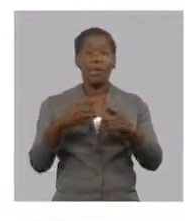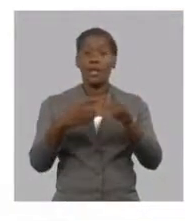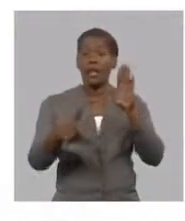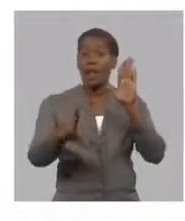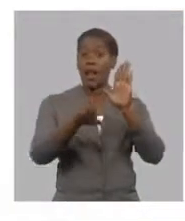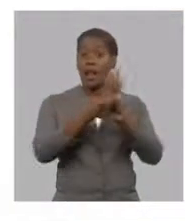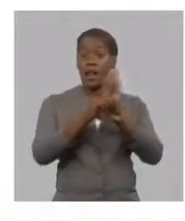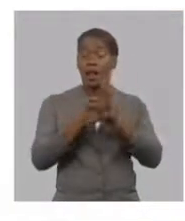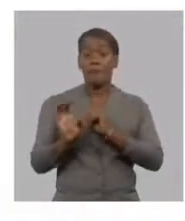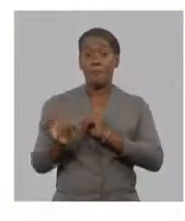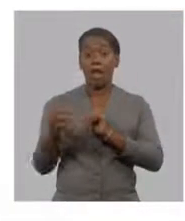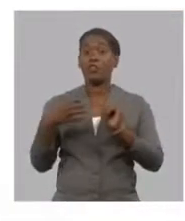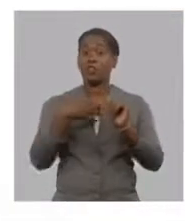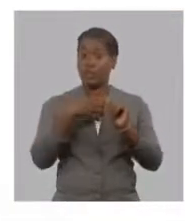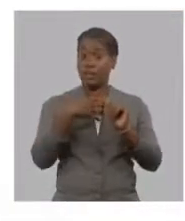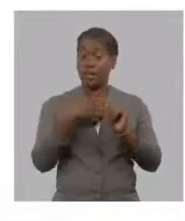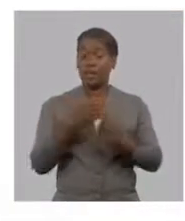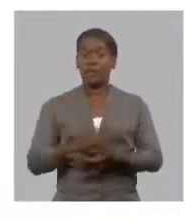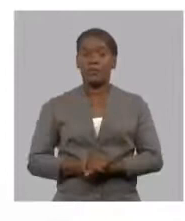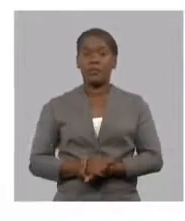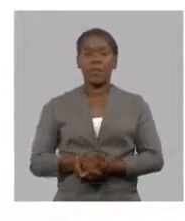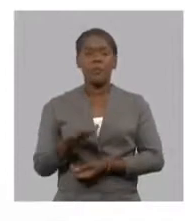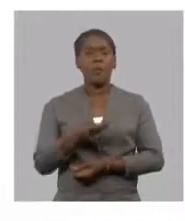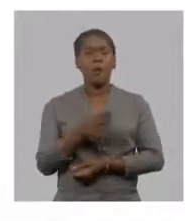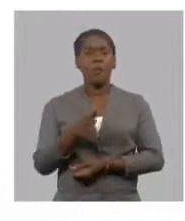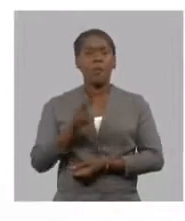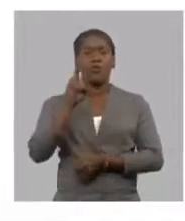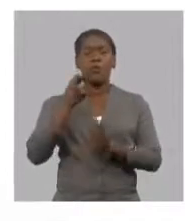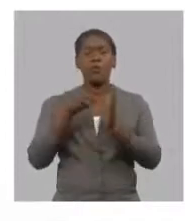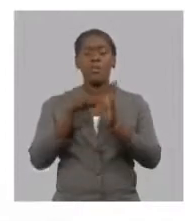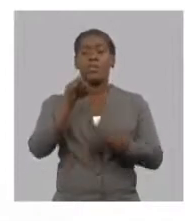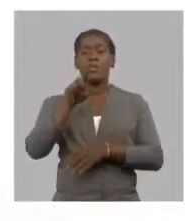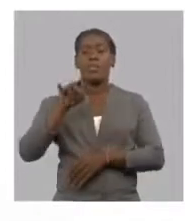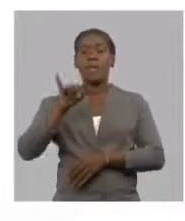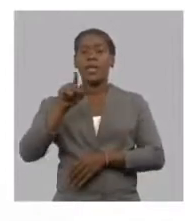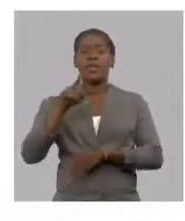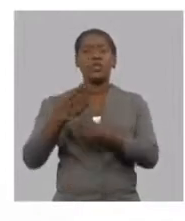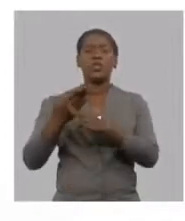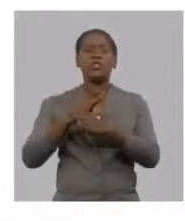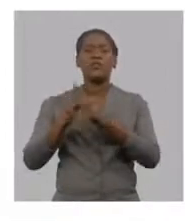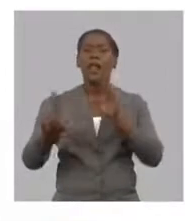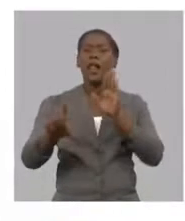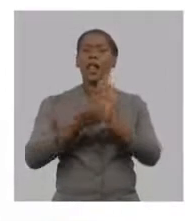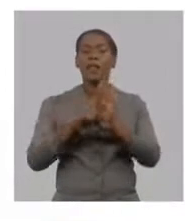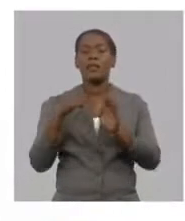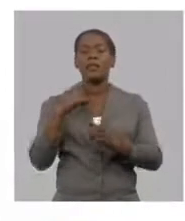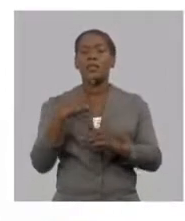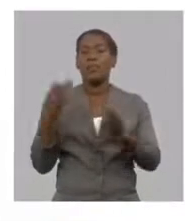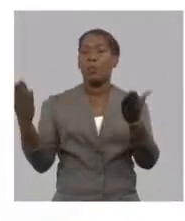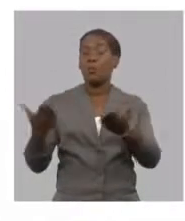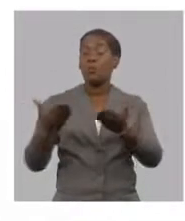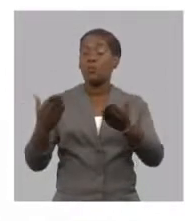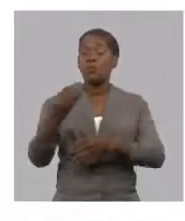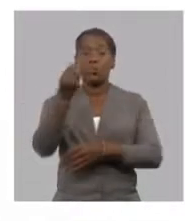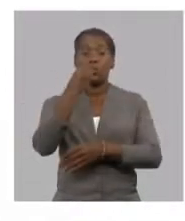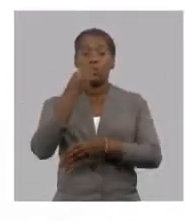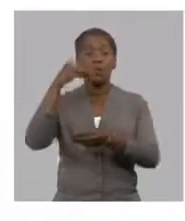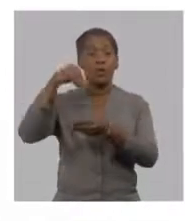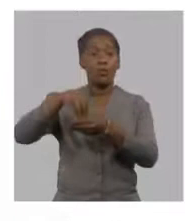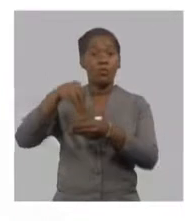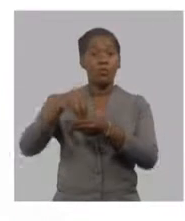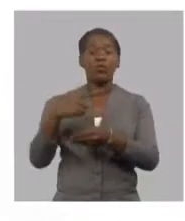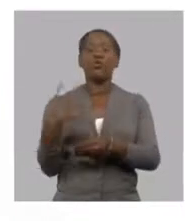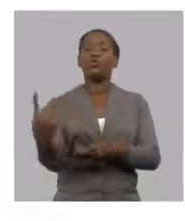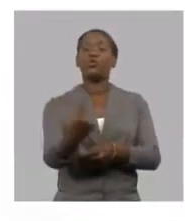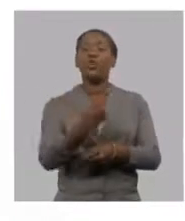Cuba que data del 2016 y que incluye muchas producciones agropecuarias de cultivos que todos tienen pólizas de